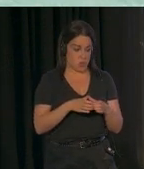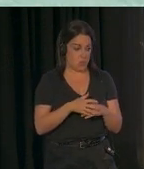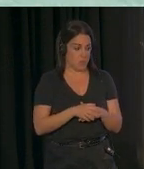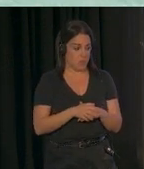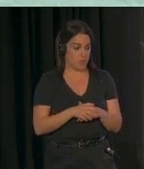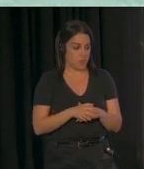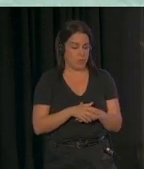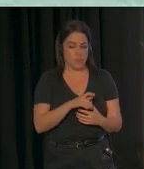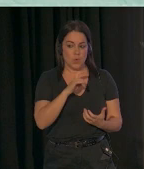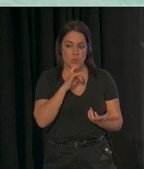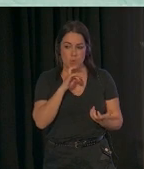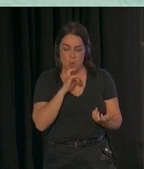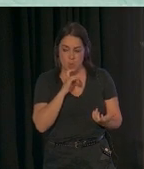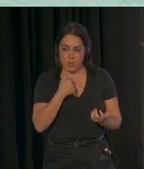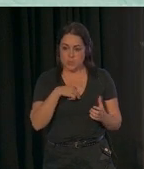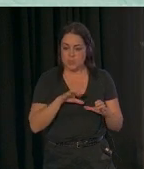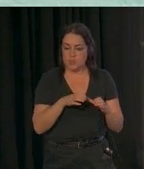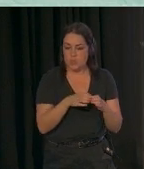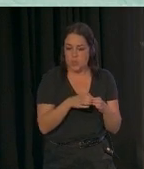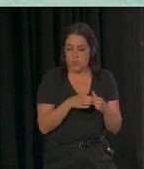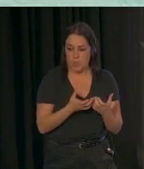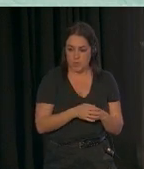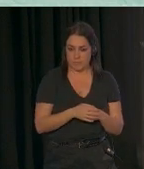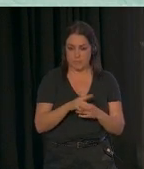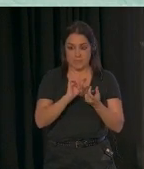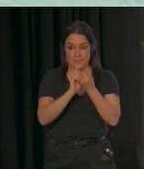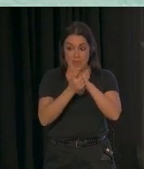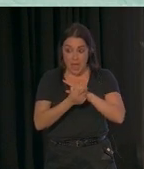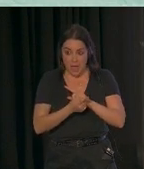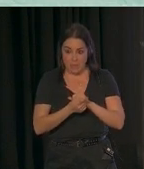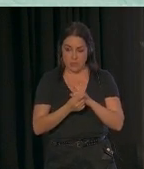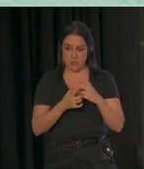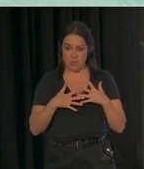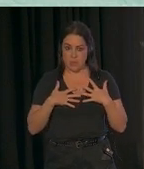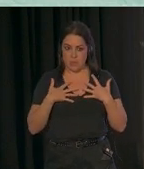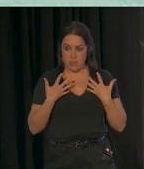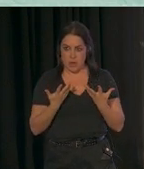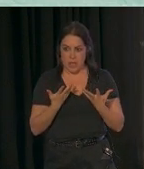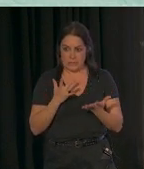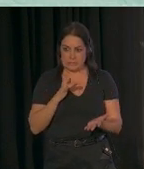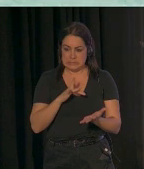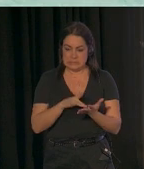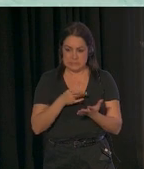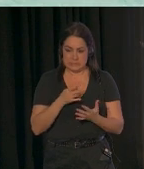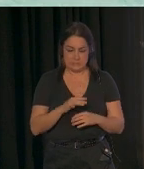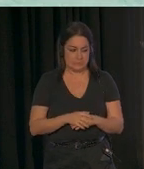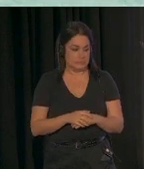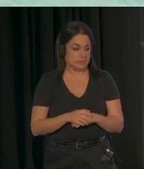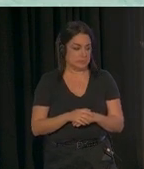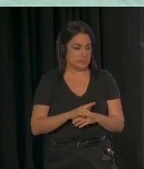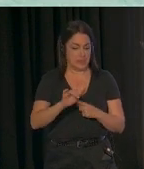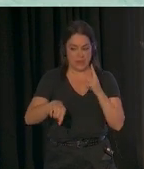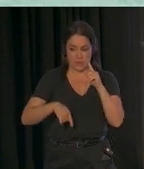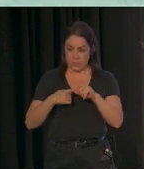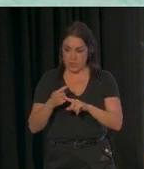nuestro grupo. También los cambios emocionales que experimentan. Y luego